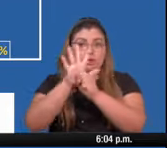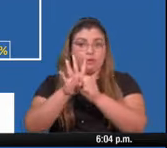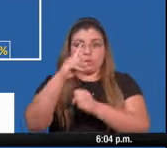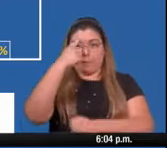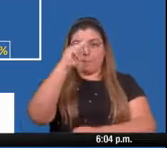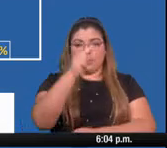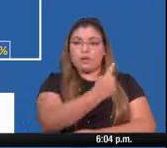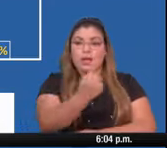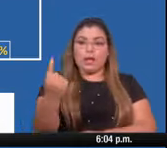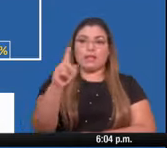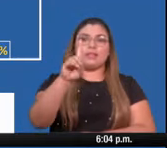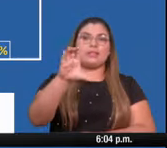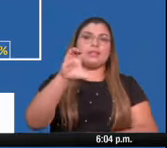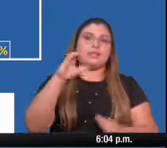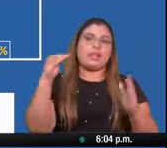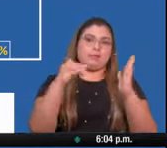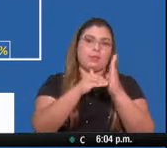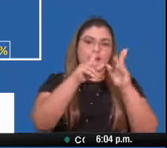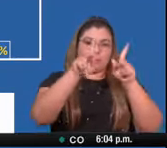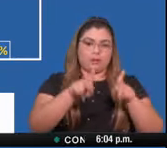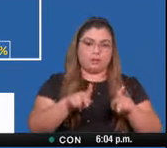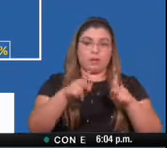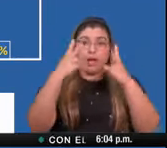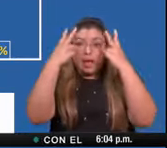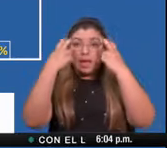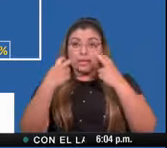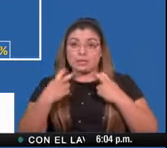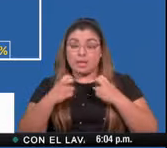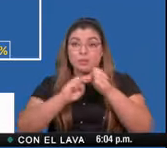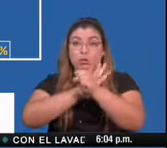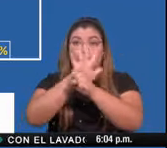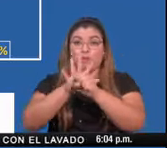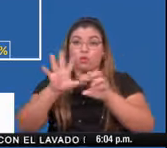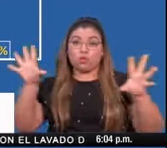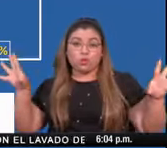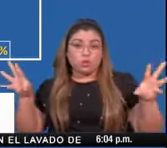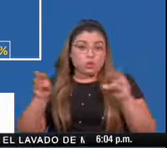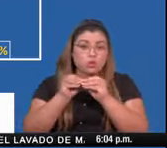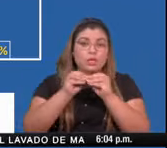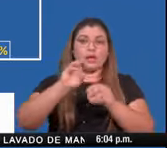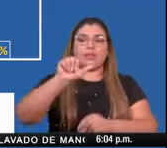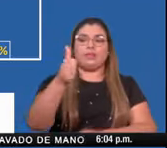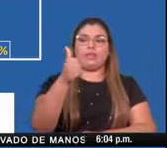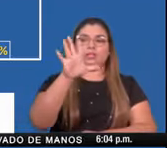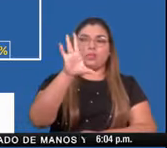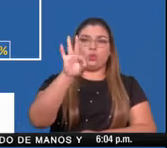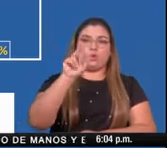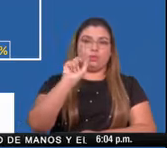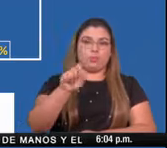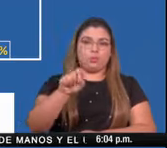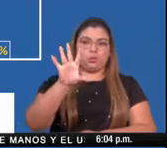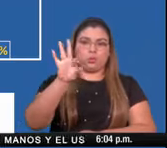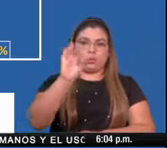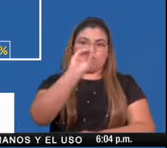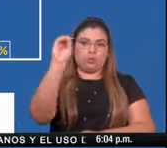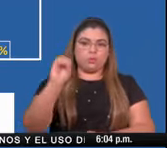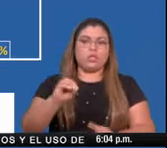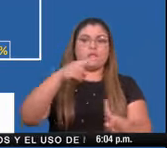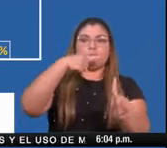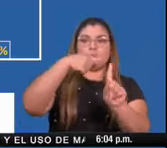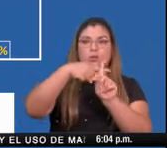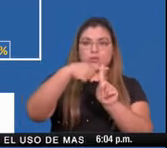y del total de las pruebas, el 19.9% son positivas,